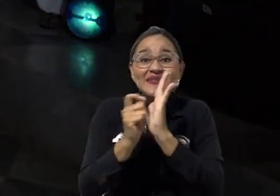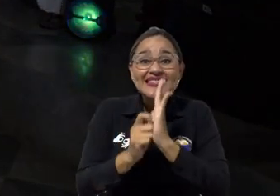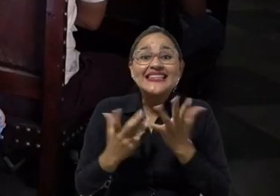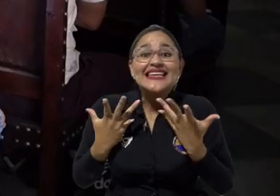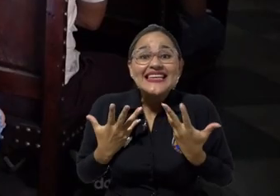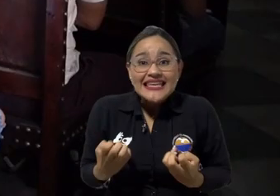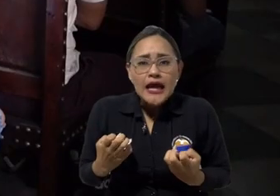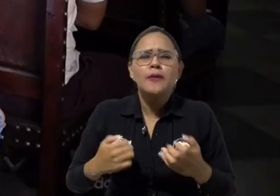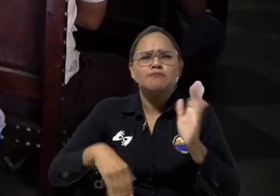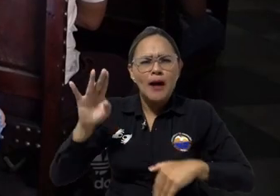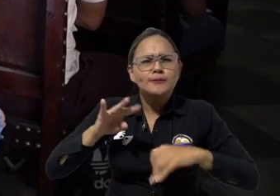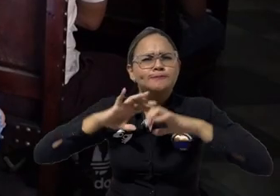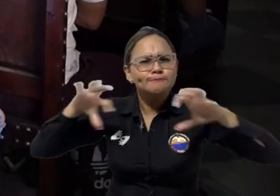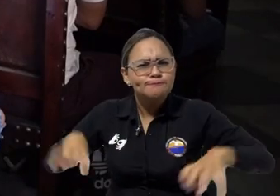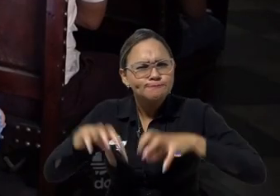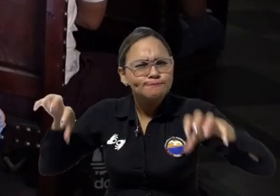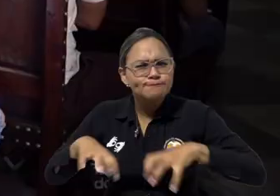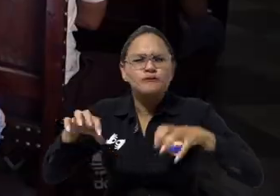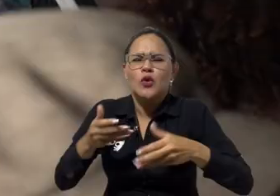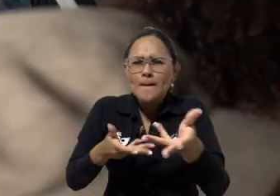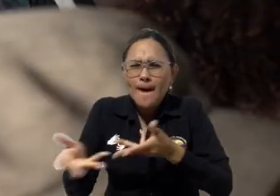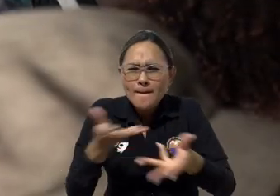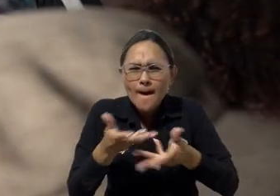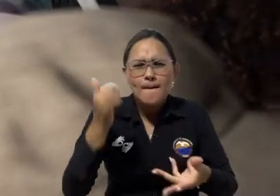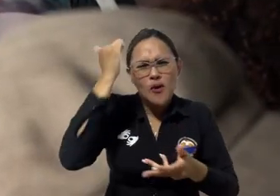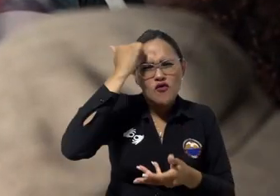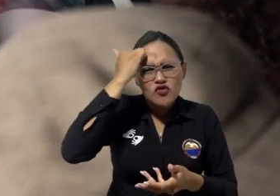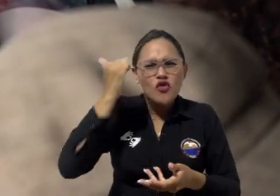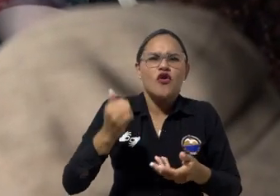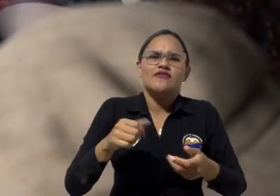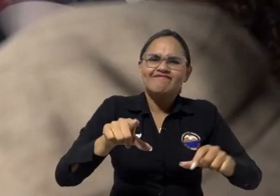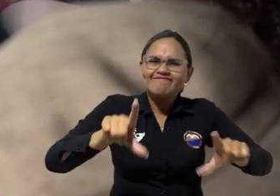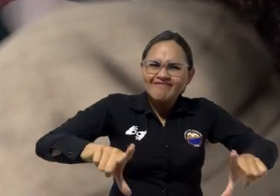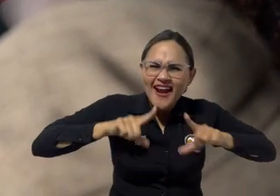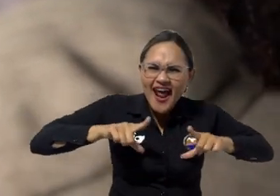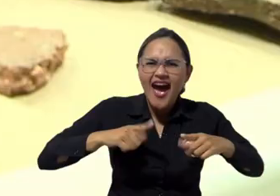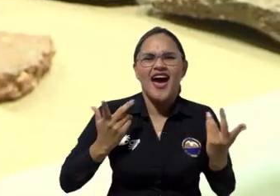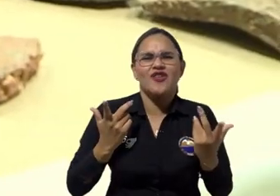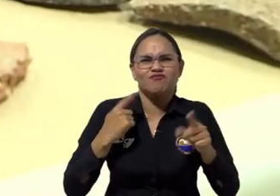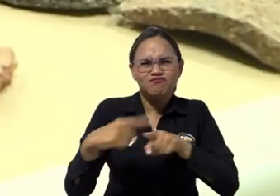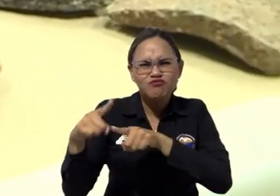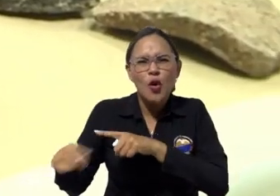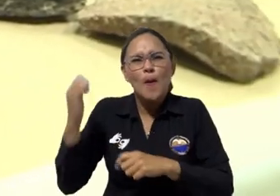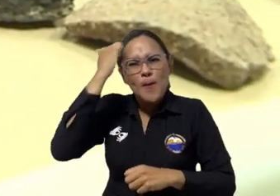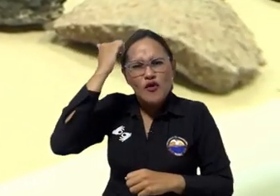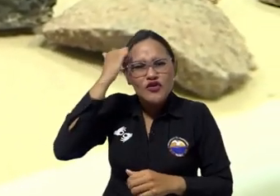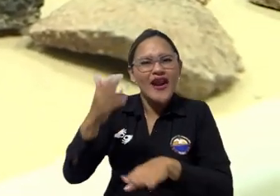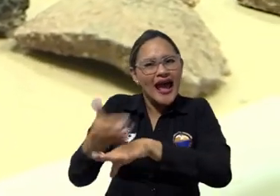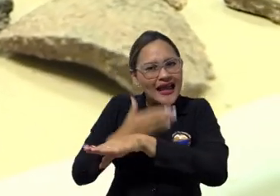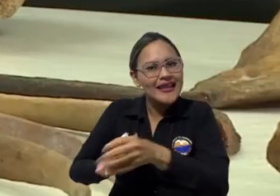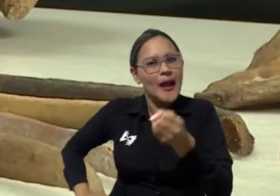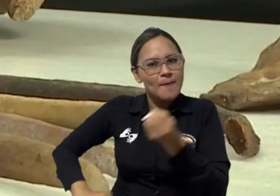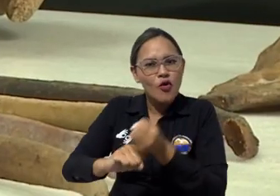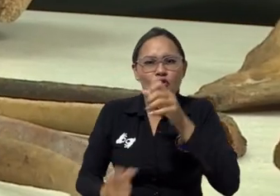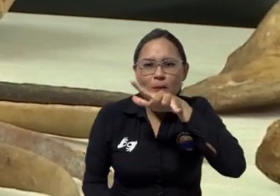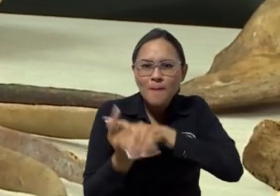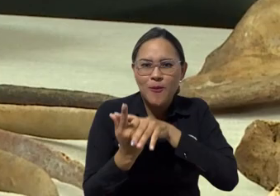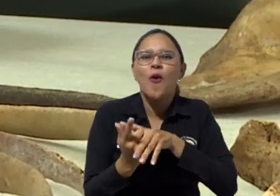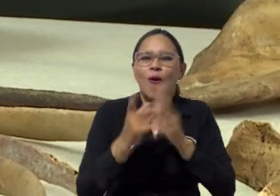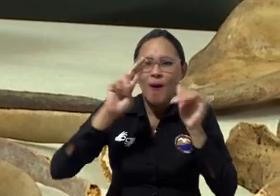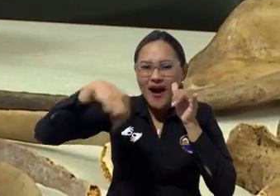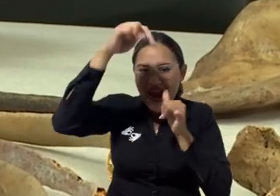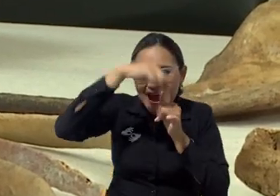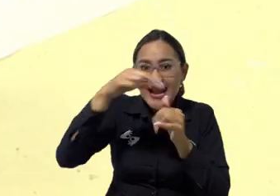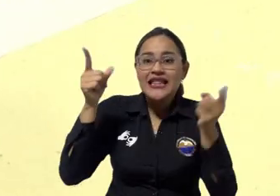vez, realizando diferentes actividades de manera coordinada con docentes egresados, docentes fundadores del programa y graduados de